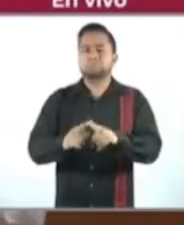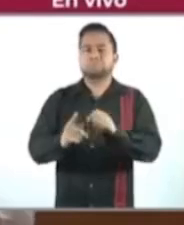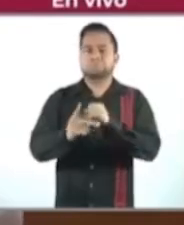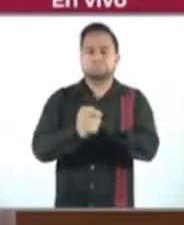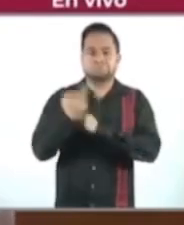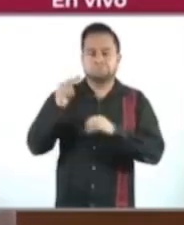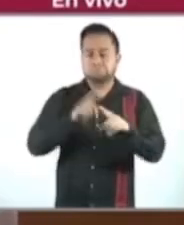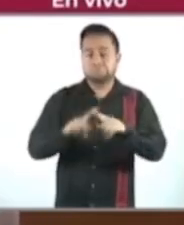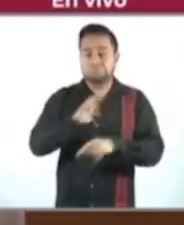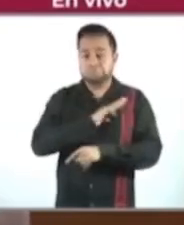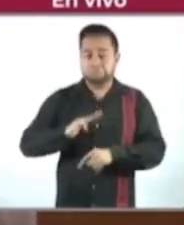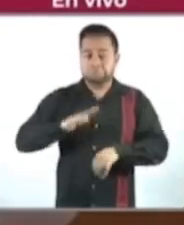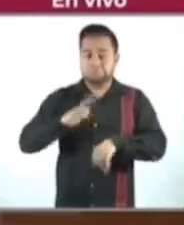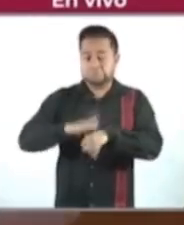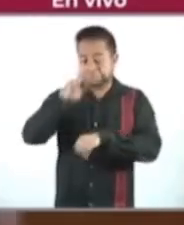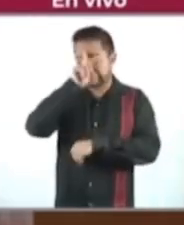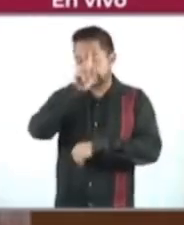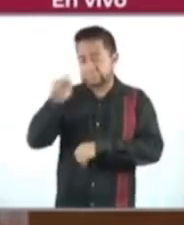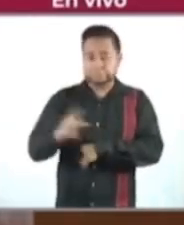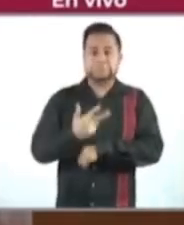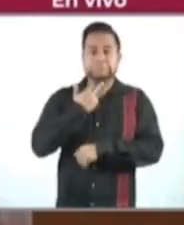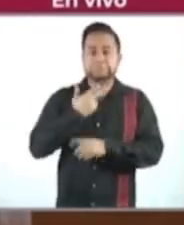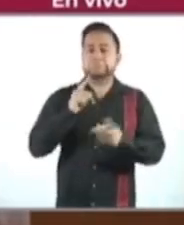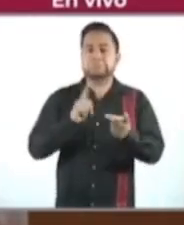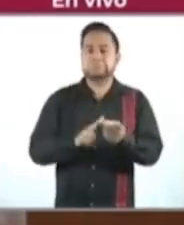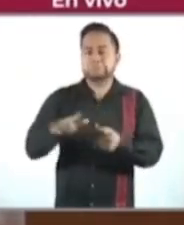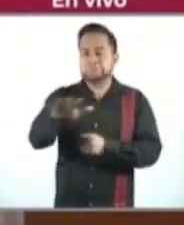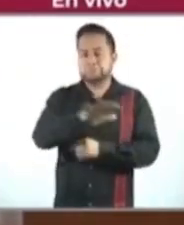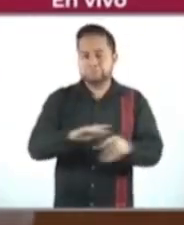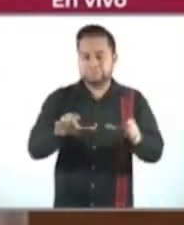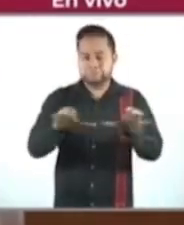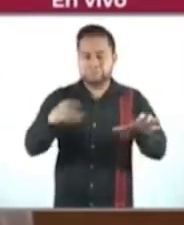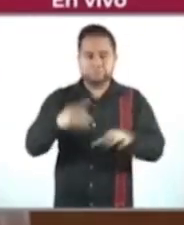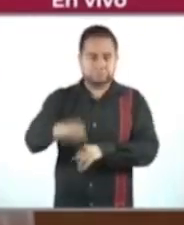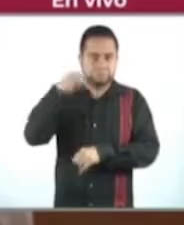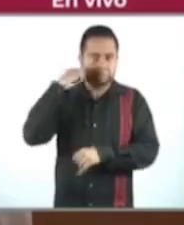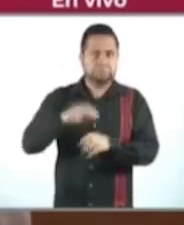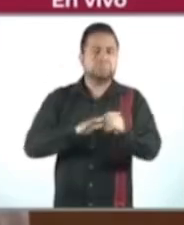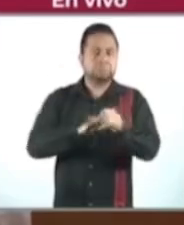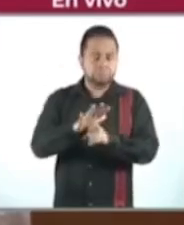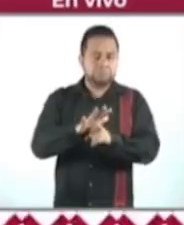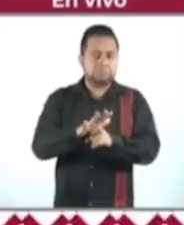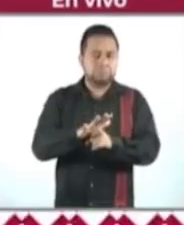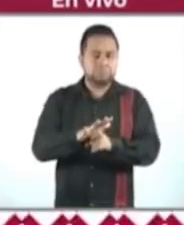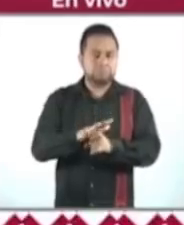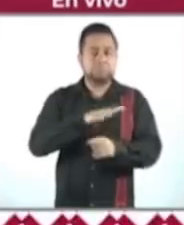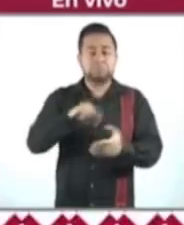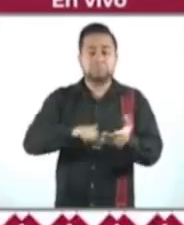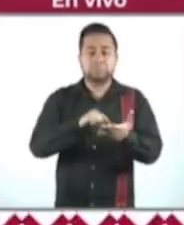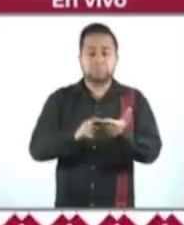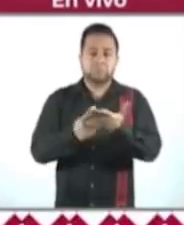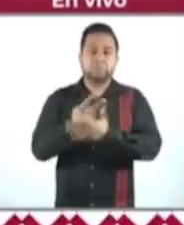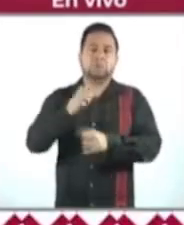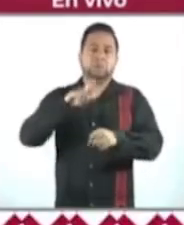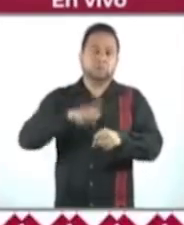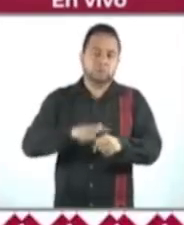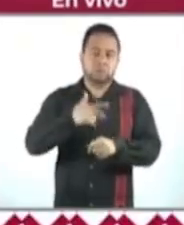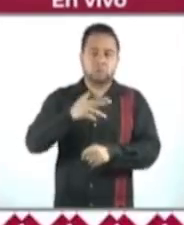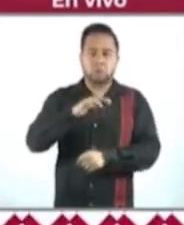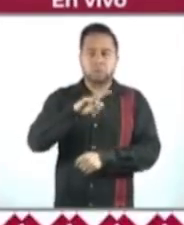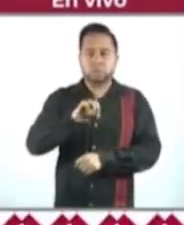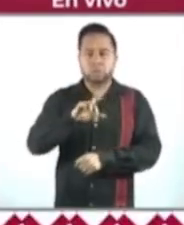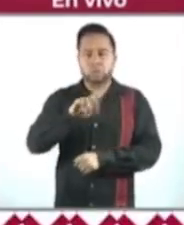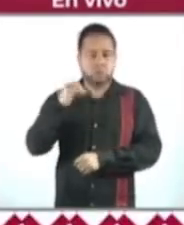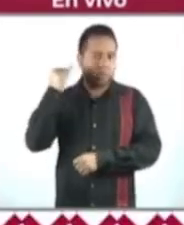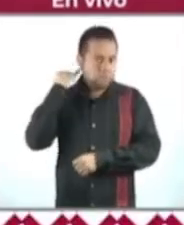Los municipios más afectados en el campo, en la costa de Oaxaca son Santiago Pinotepa Nacional, Huasolotitlán,